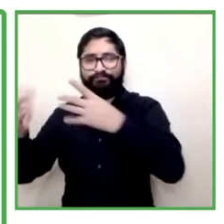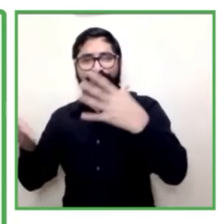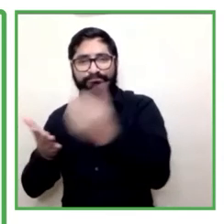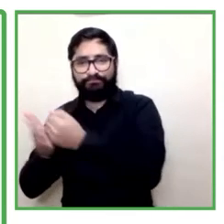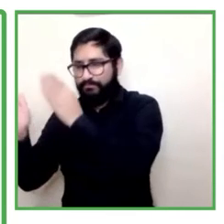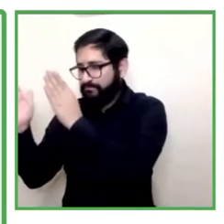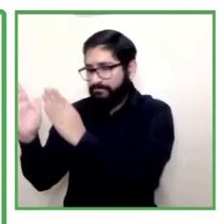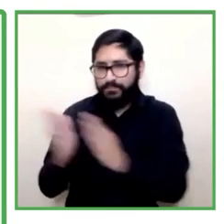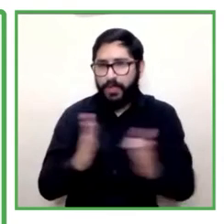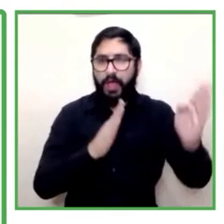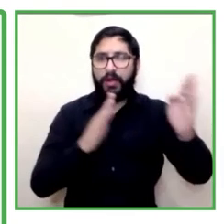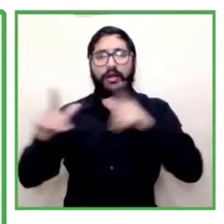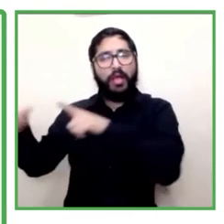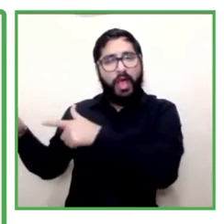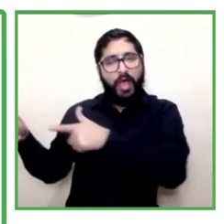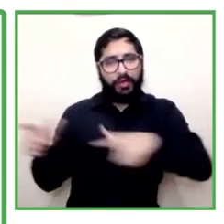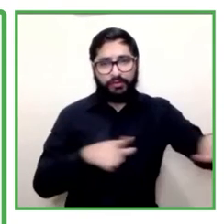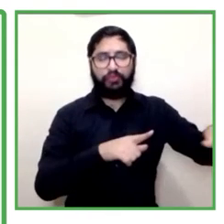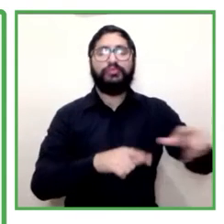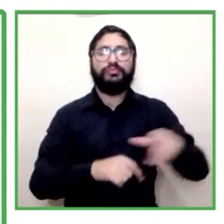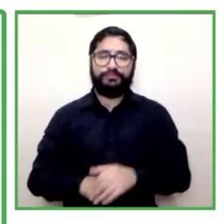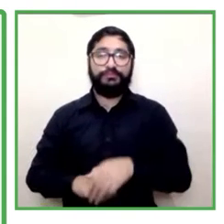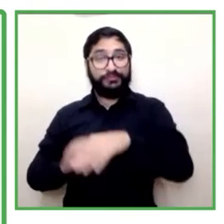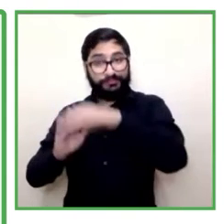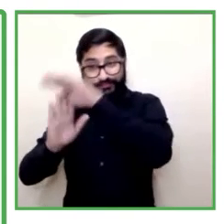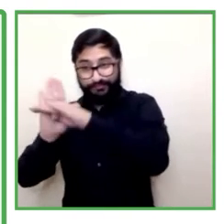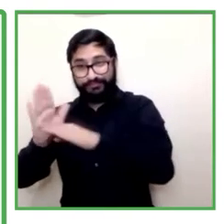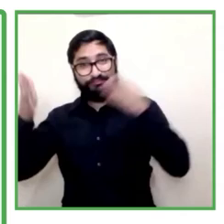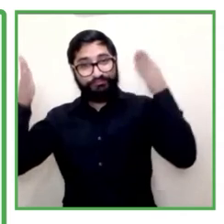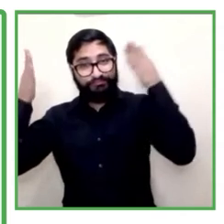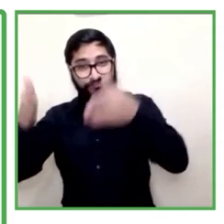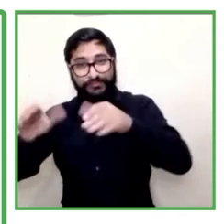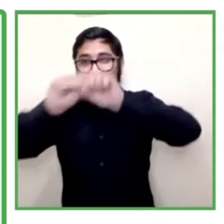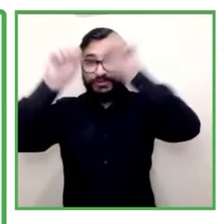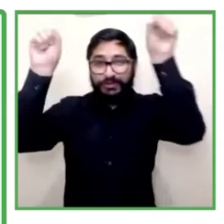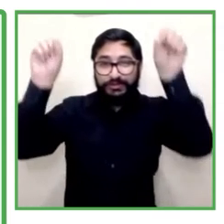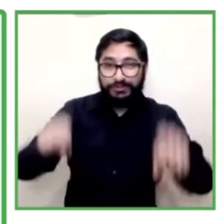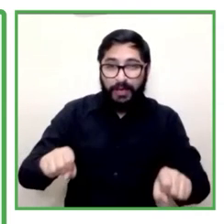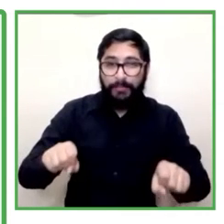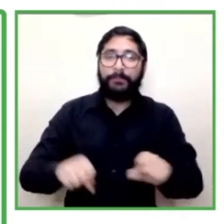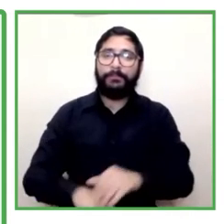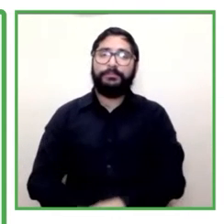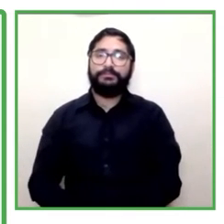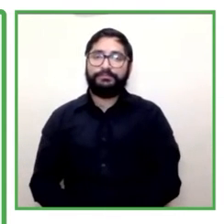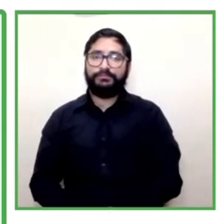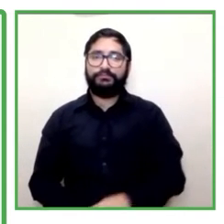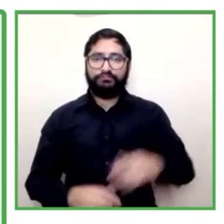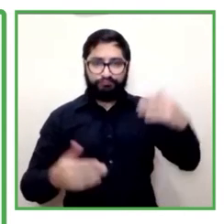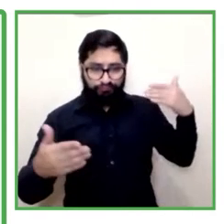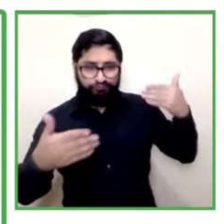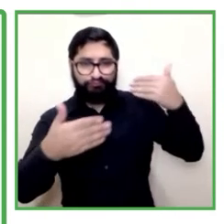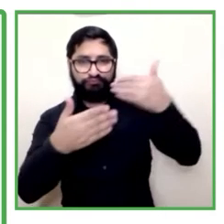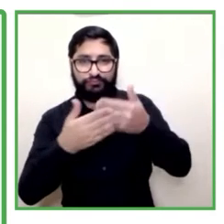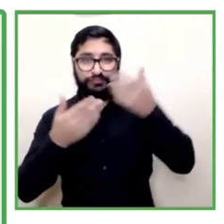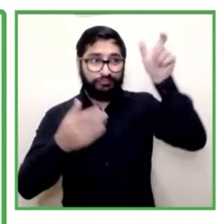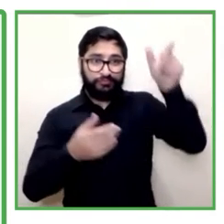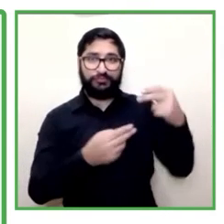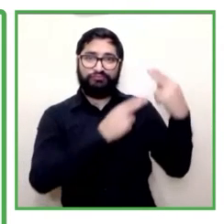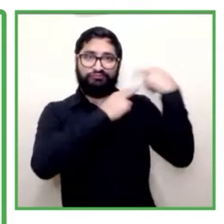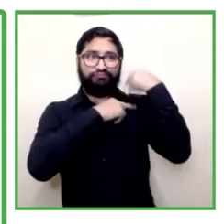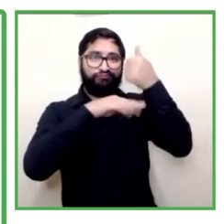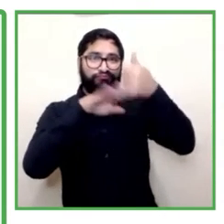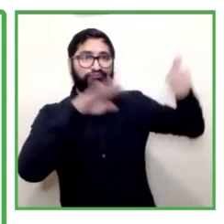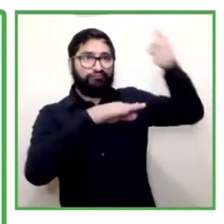dependencias, oficina de sistemas, dirección de empleo, dirección de formación y estos delegados movilizan